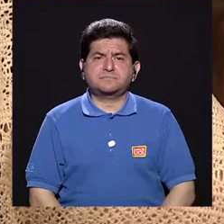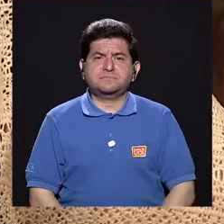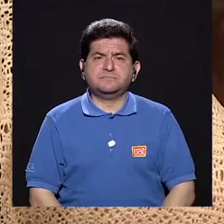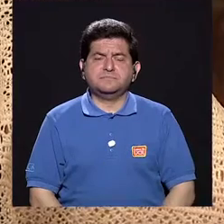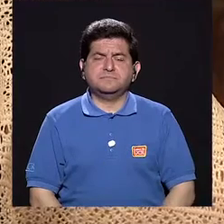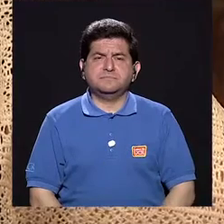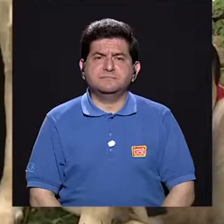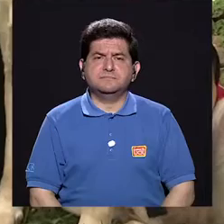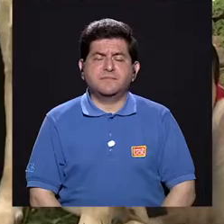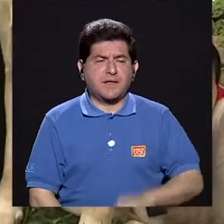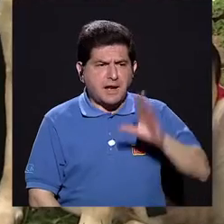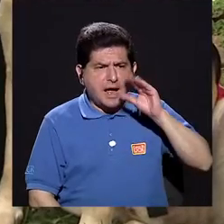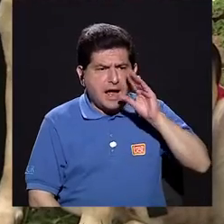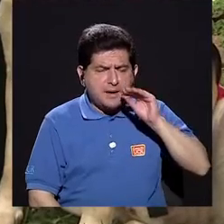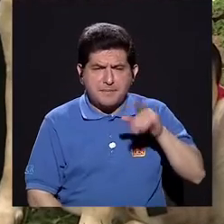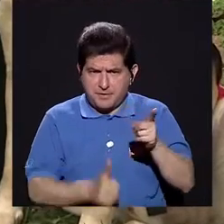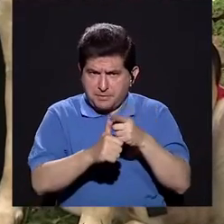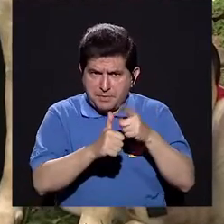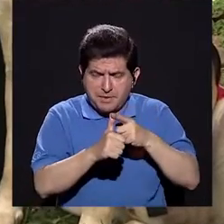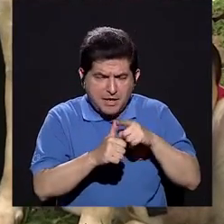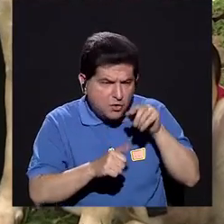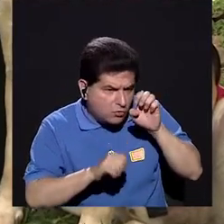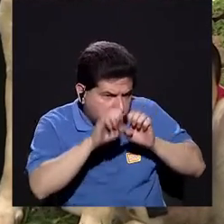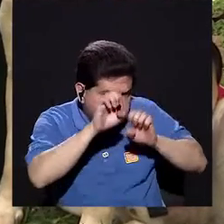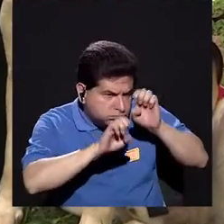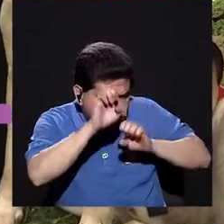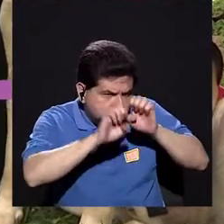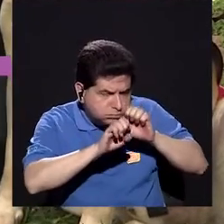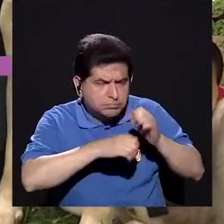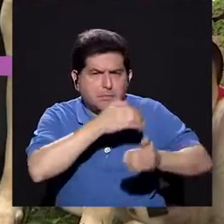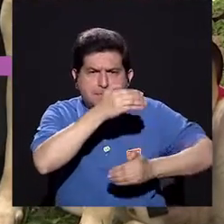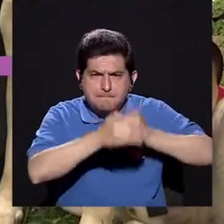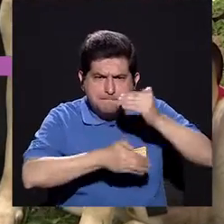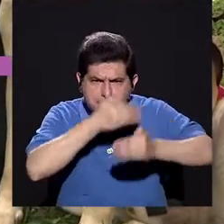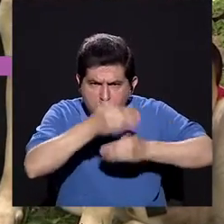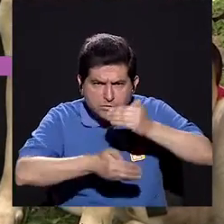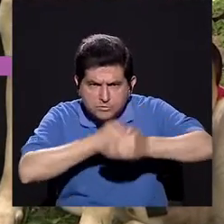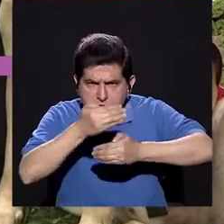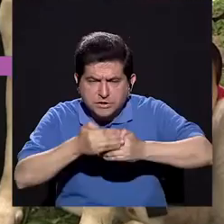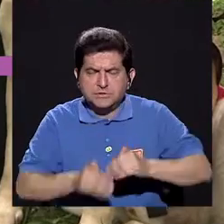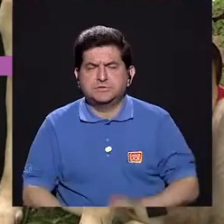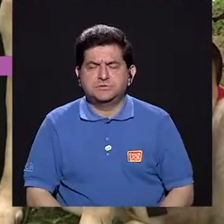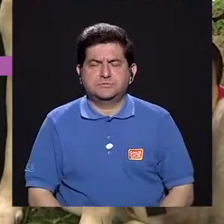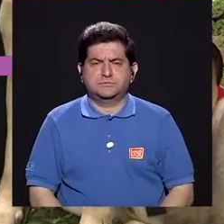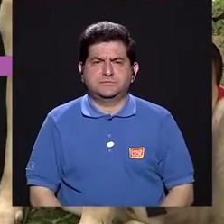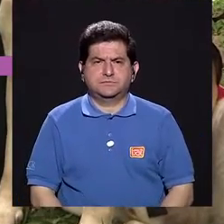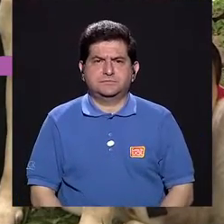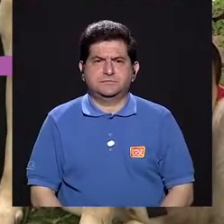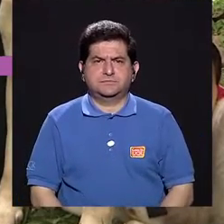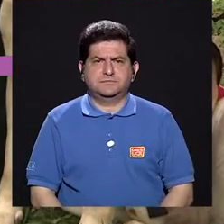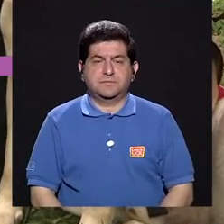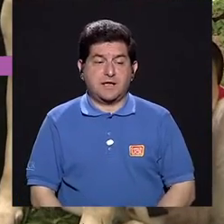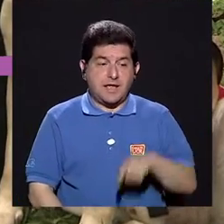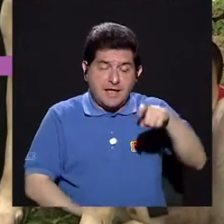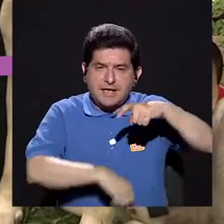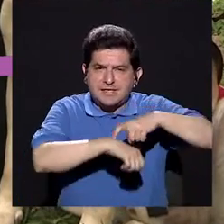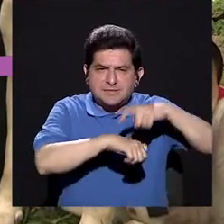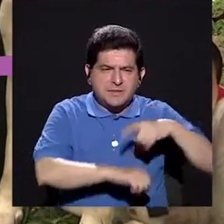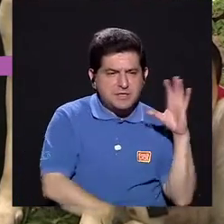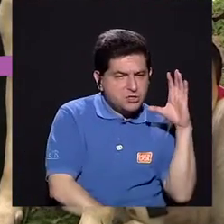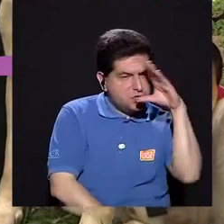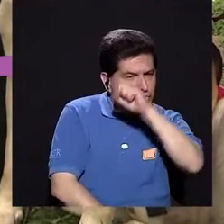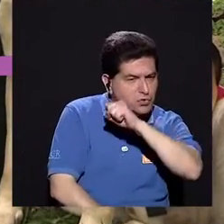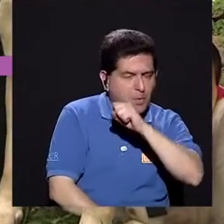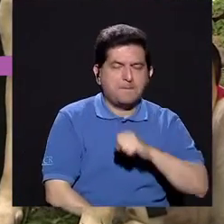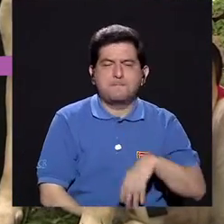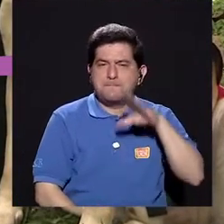se evalúa, pasa por una serie de evaluaciones, y ahí se da uno